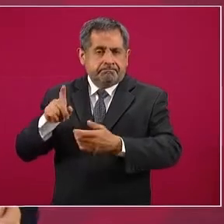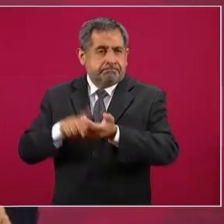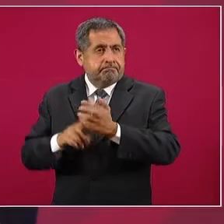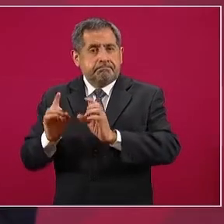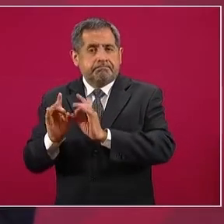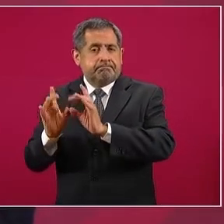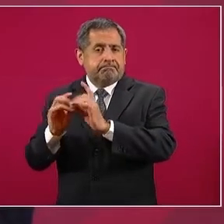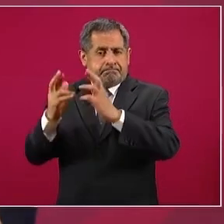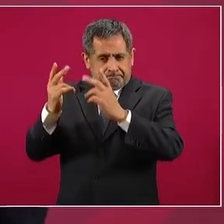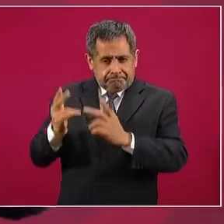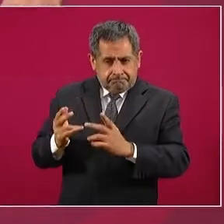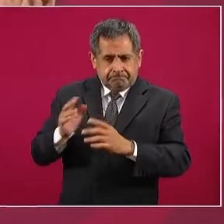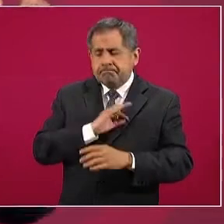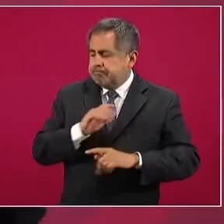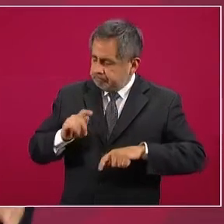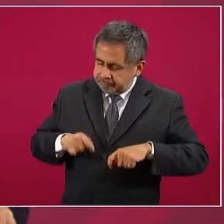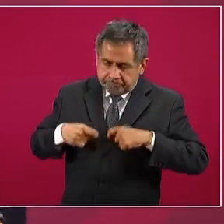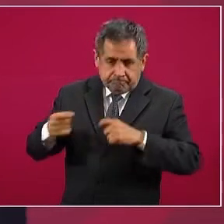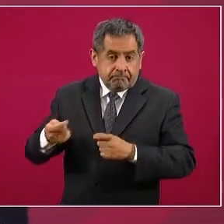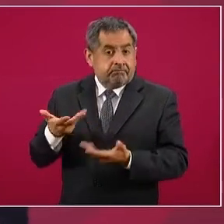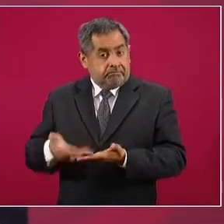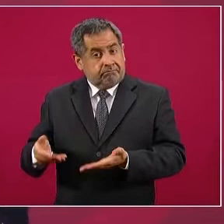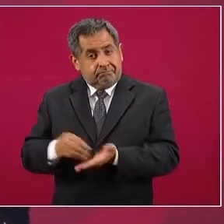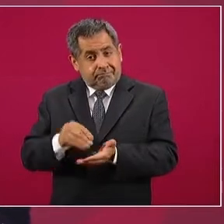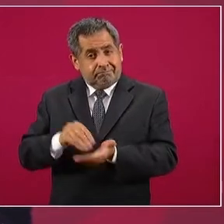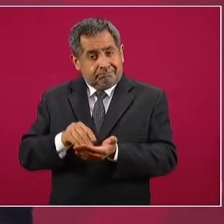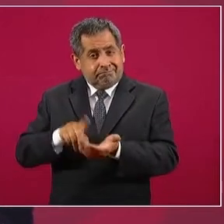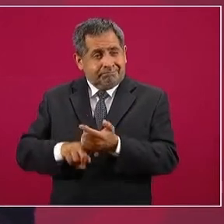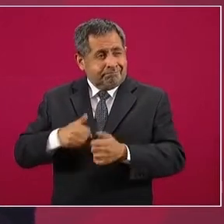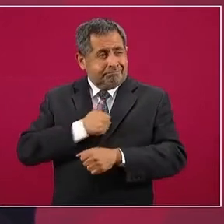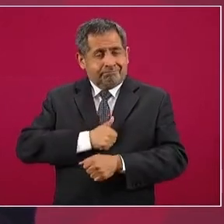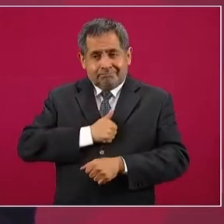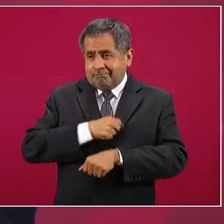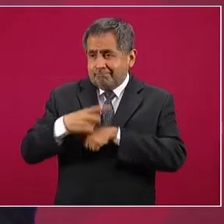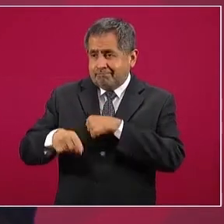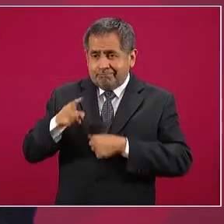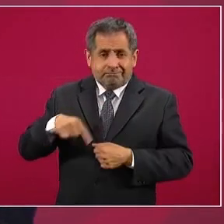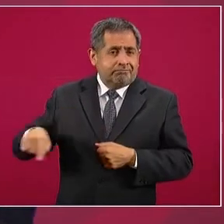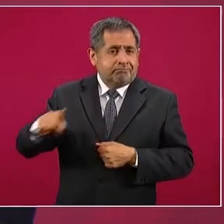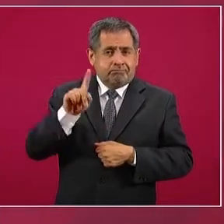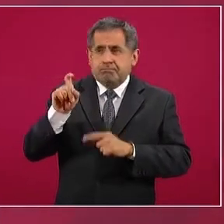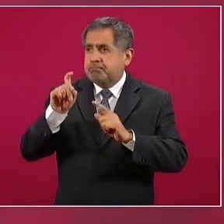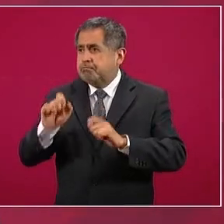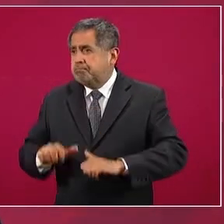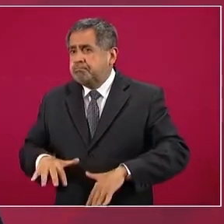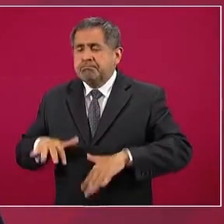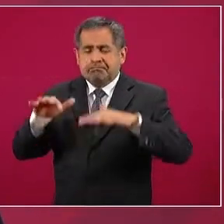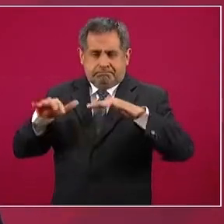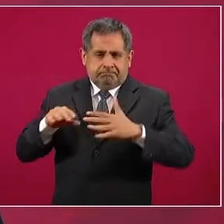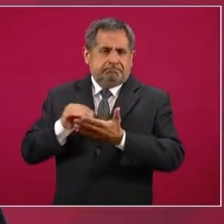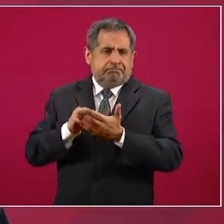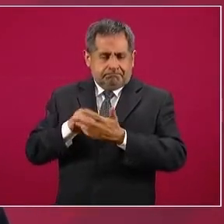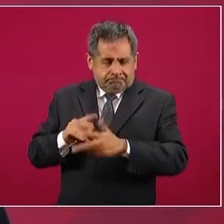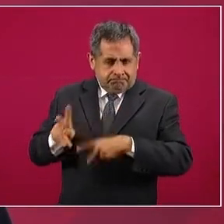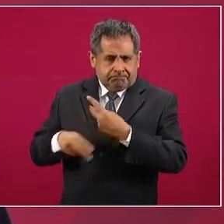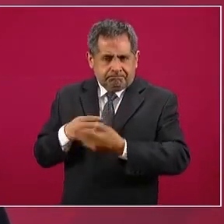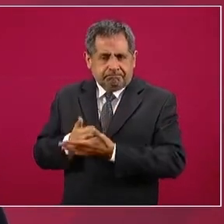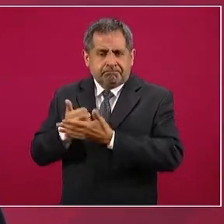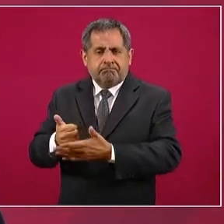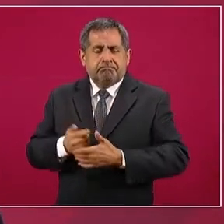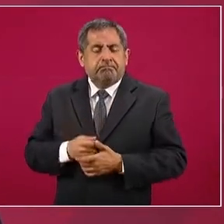o que sigue padeciendo de inundación. Y luego viene